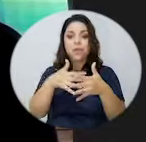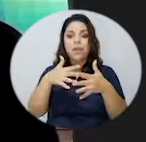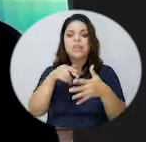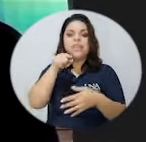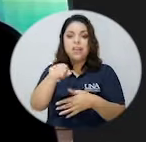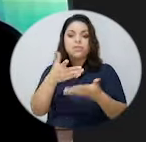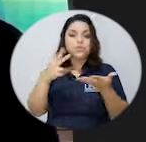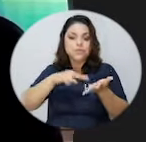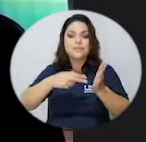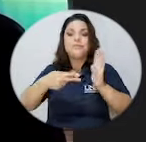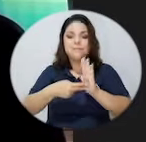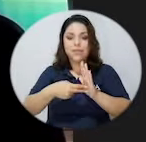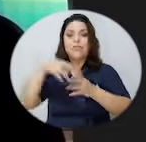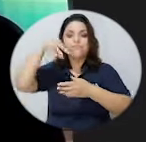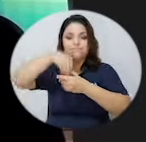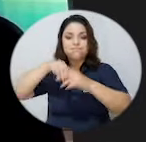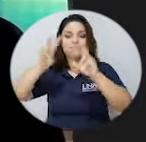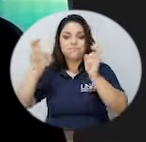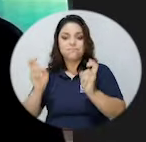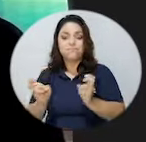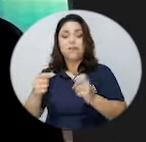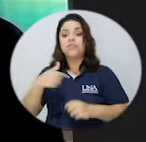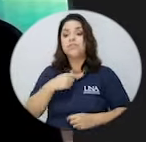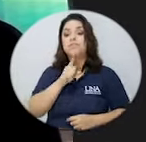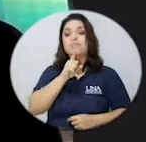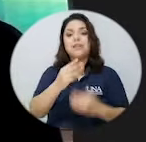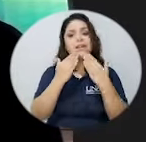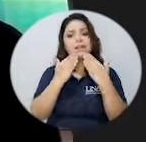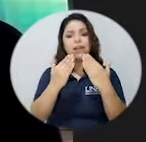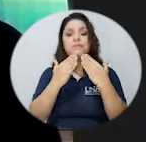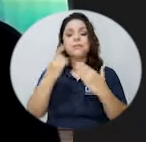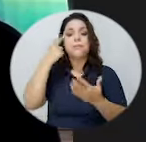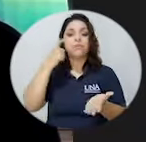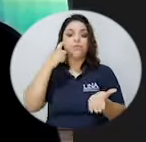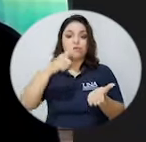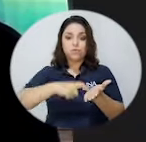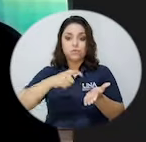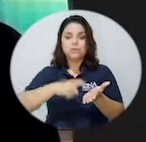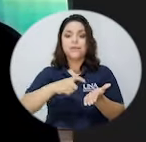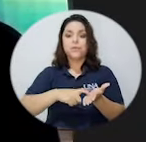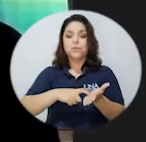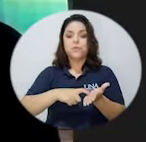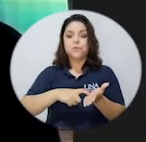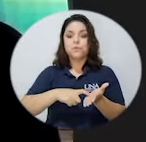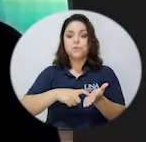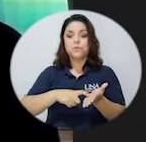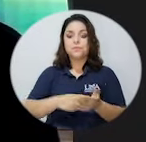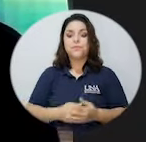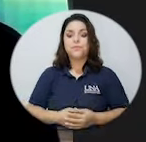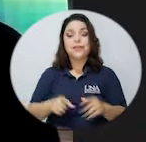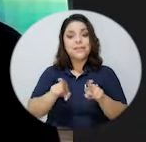conlleva. Y pues yo me siento muy agradecida por el reconocimiento y